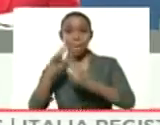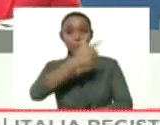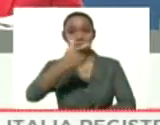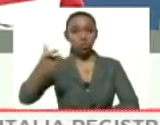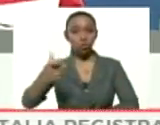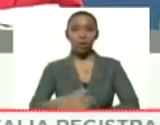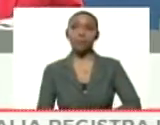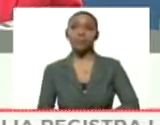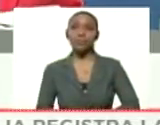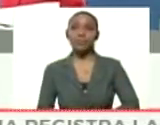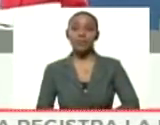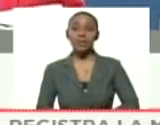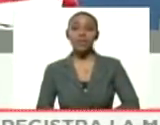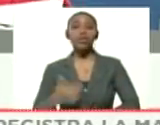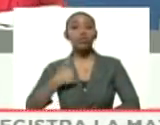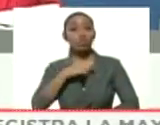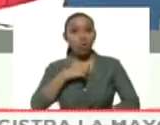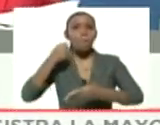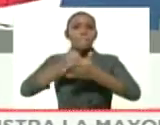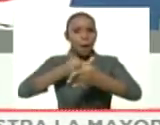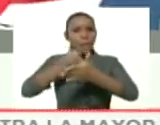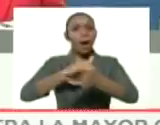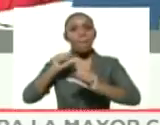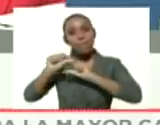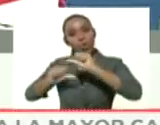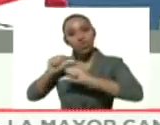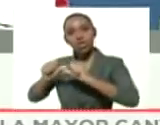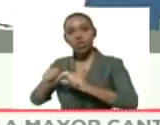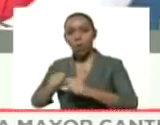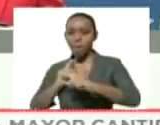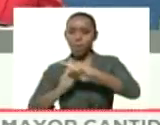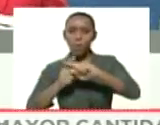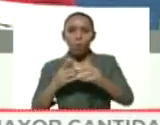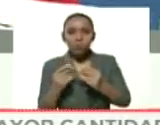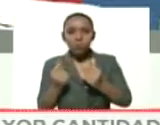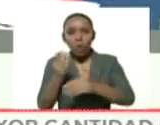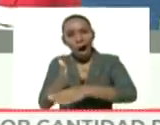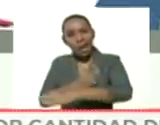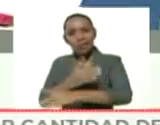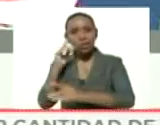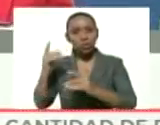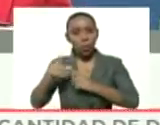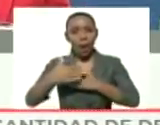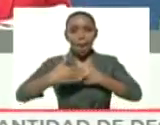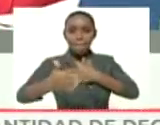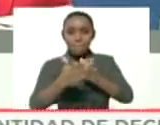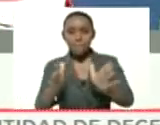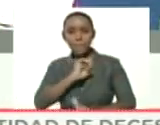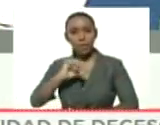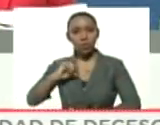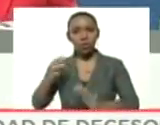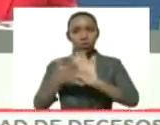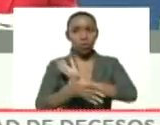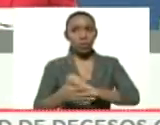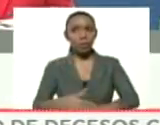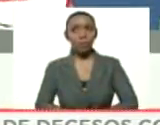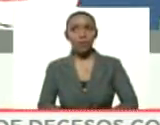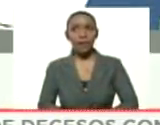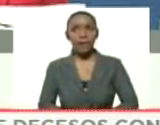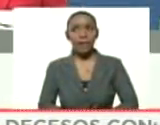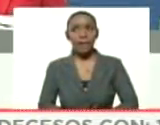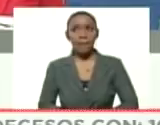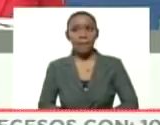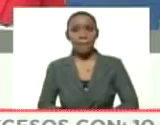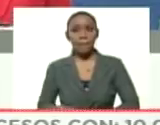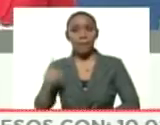Estamos, insisto, en el proceso del despistaje ampliado y personalizado, que a partir de hoy, en esta nueva fase